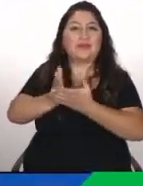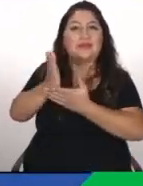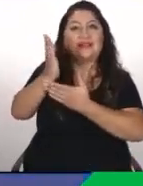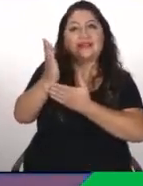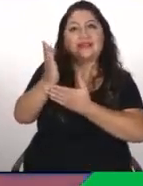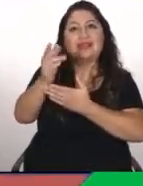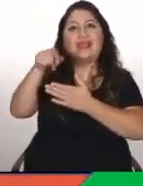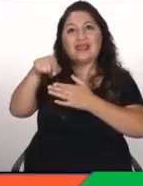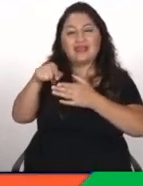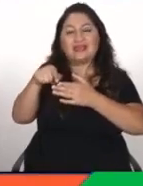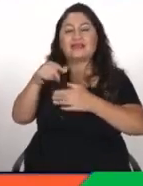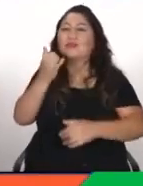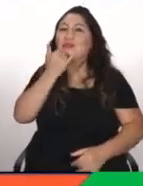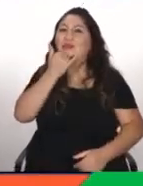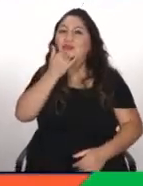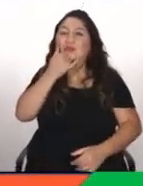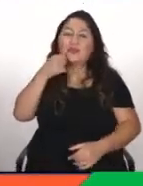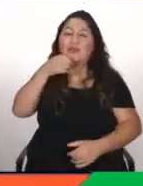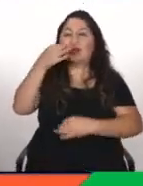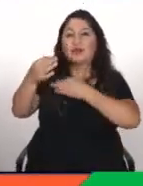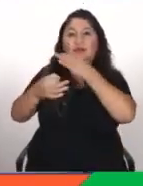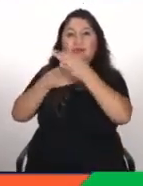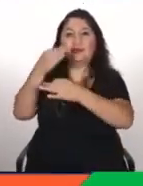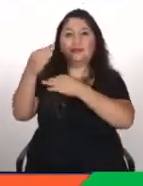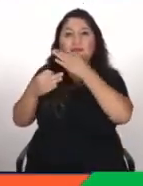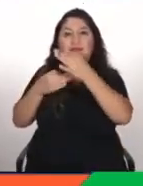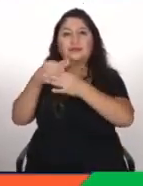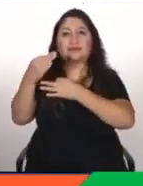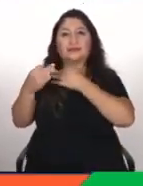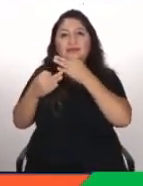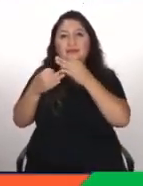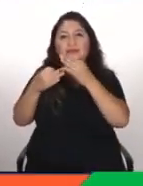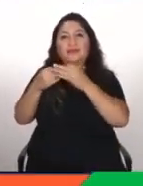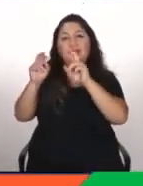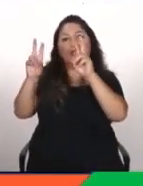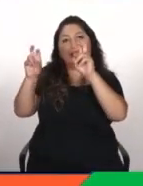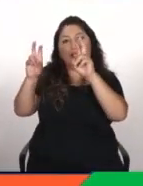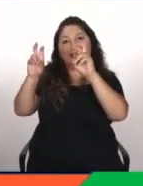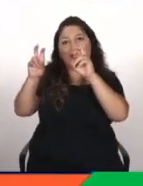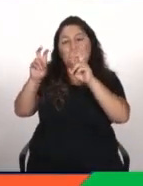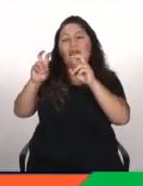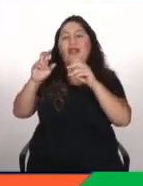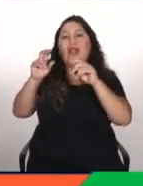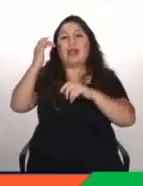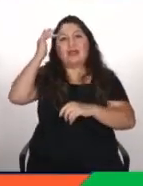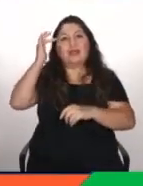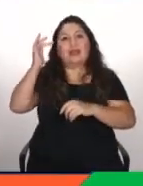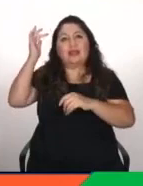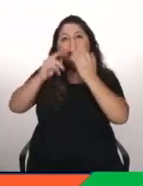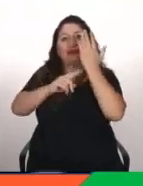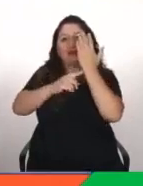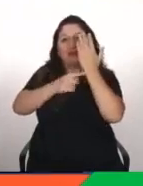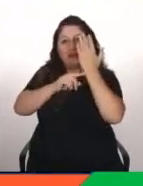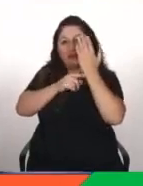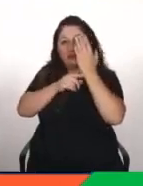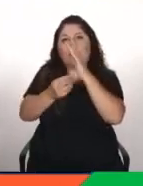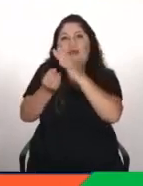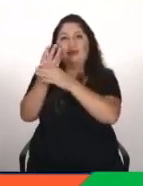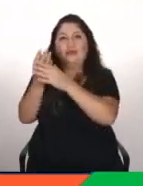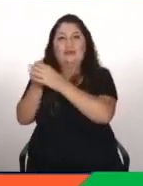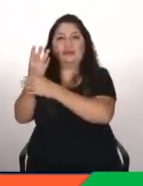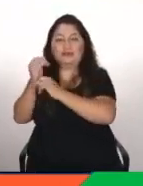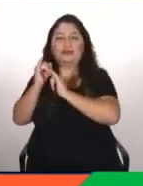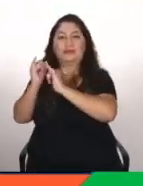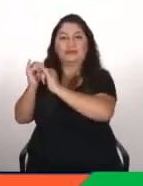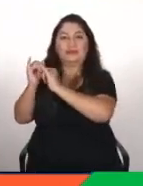Un espacio en YouTube donde poder ir comentando un poquito las novedades que van saliendo en el campo de la inteligencia artificial que a mí me sorprenden y que al final poco a poco